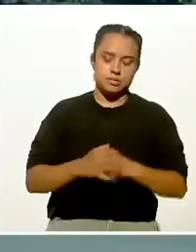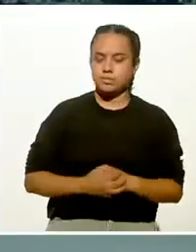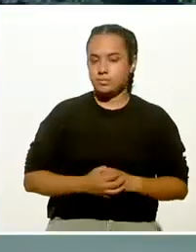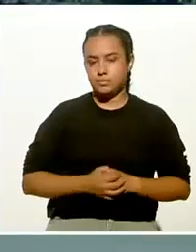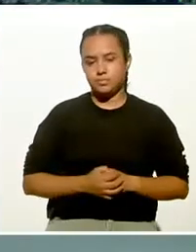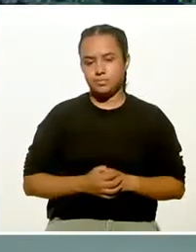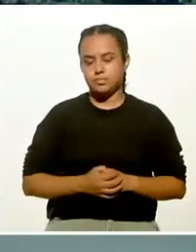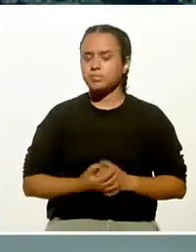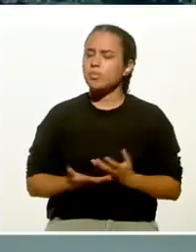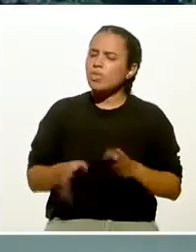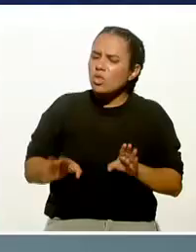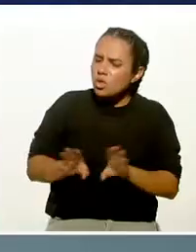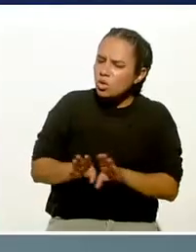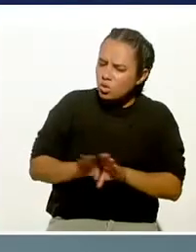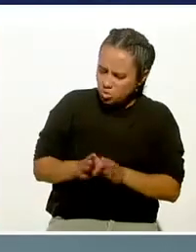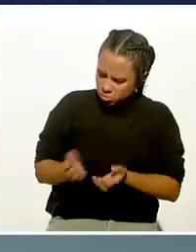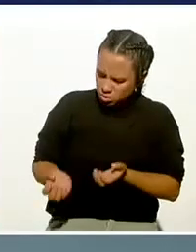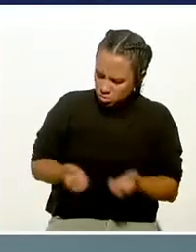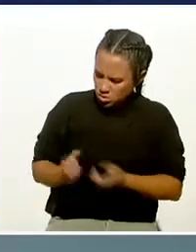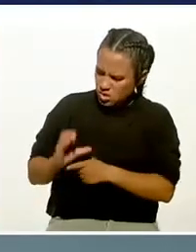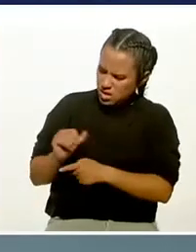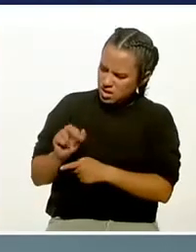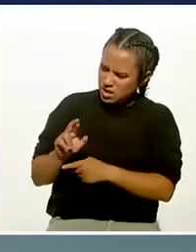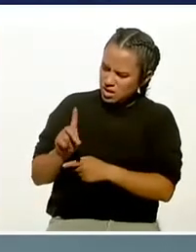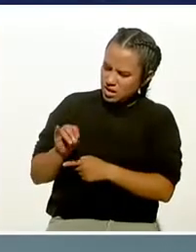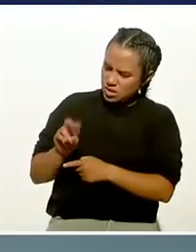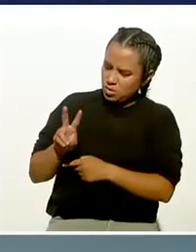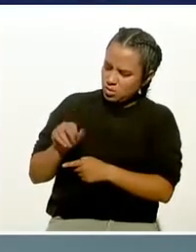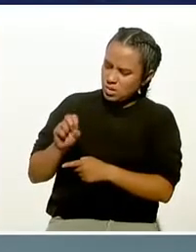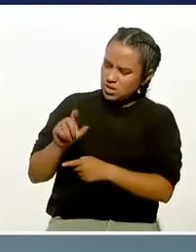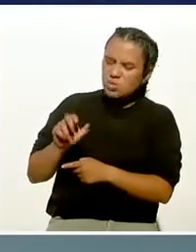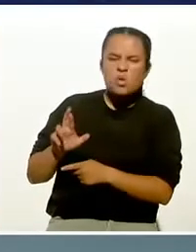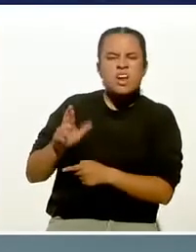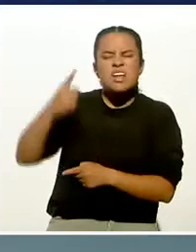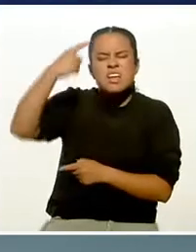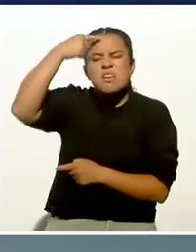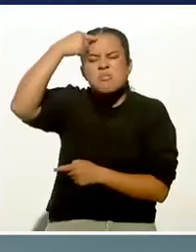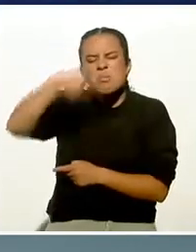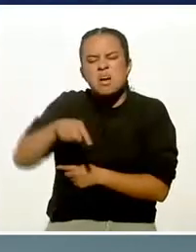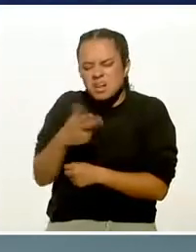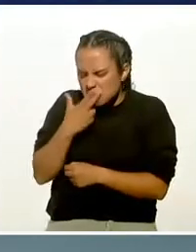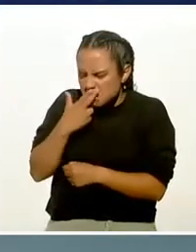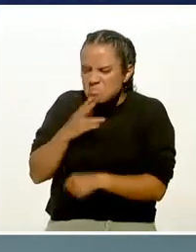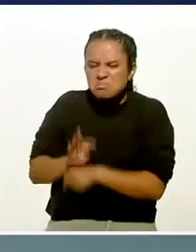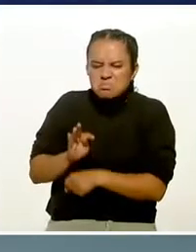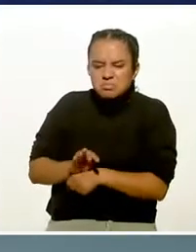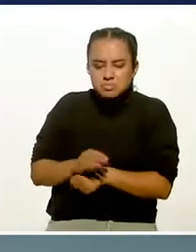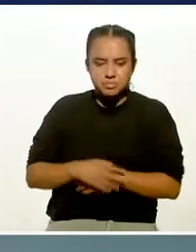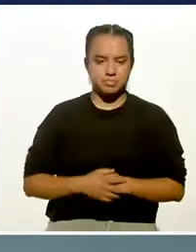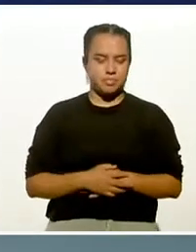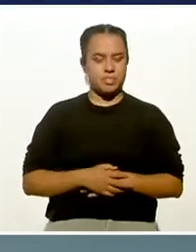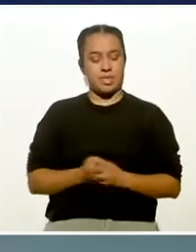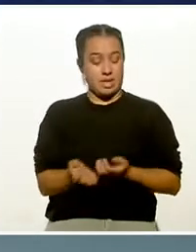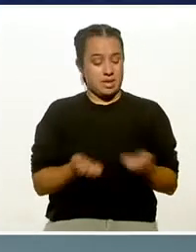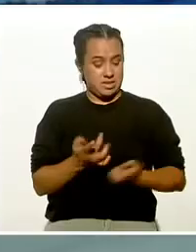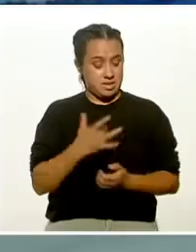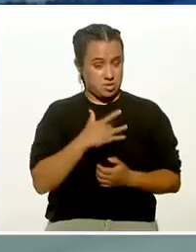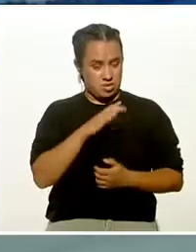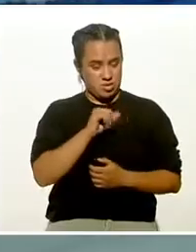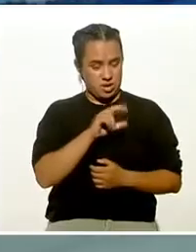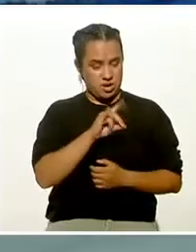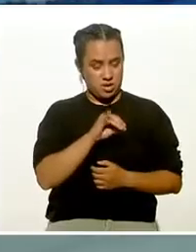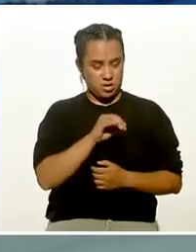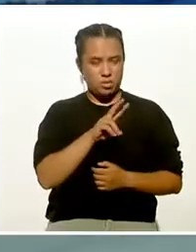¿Cómo se define el ejercicio cardiovascular y para qué exactamente nos sirve? Bueno, el ejercicio cardiovascular es todo aquel que